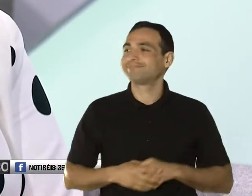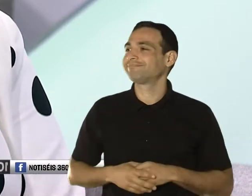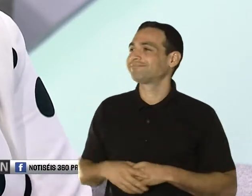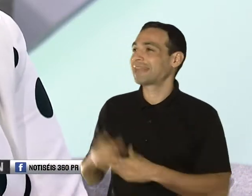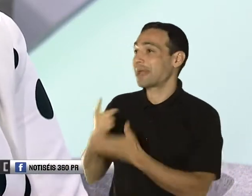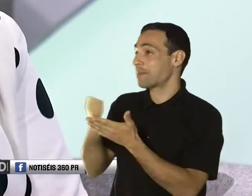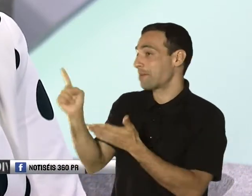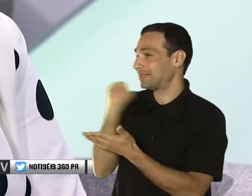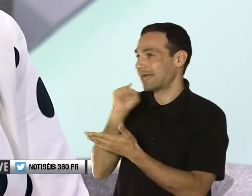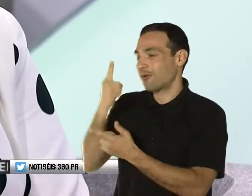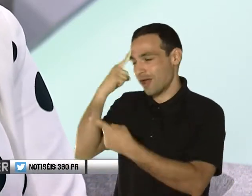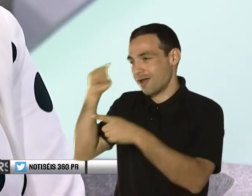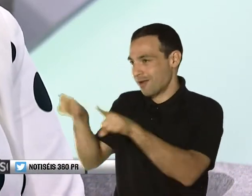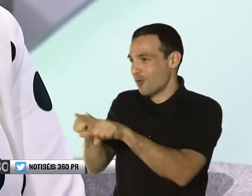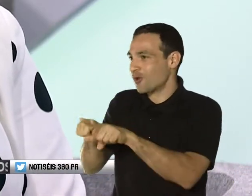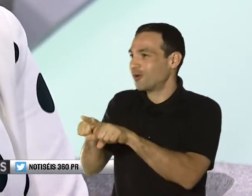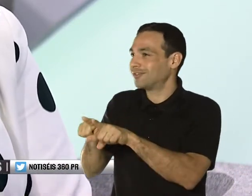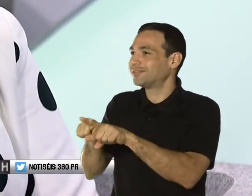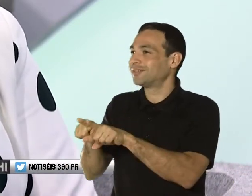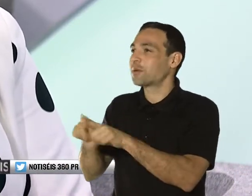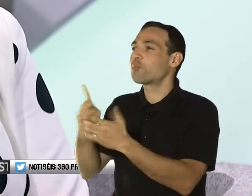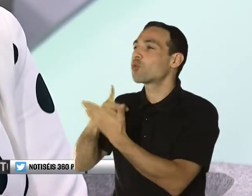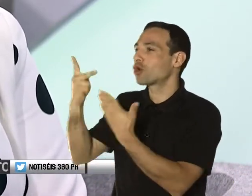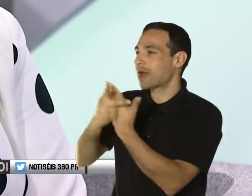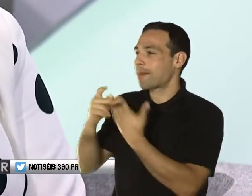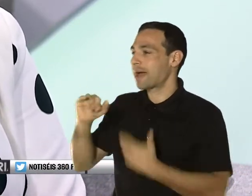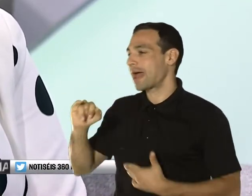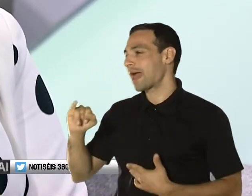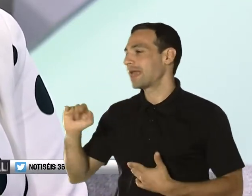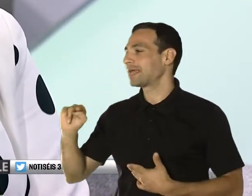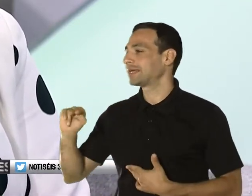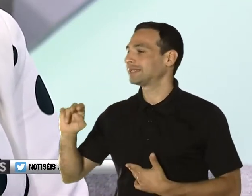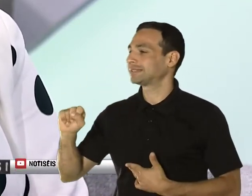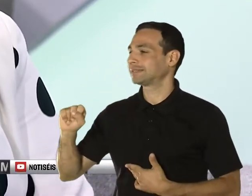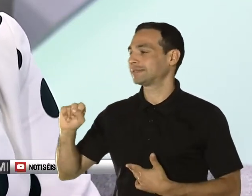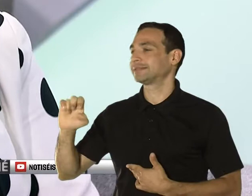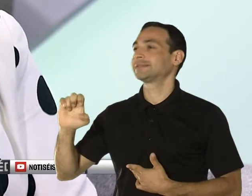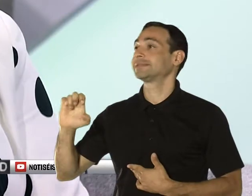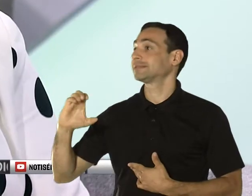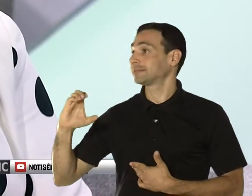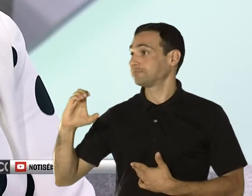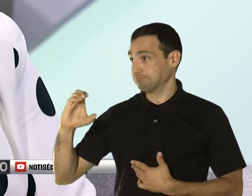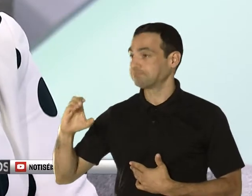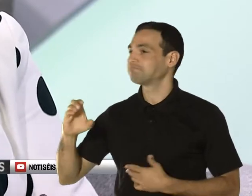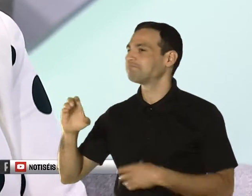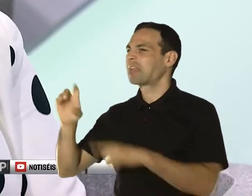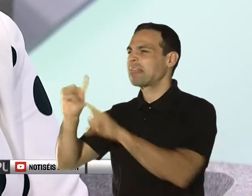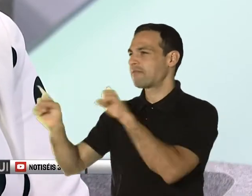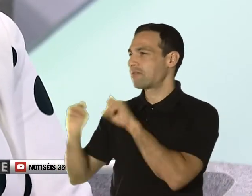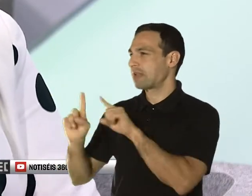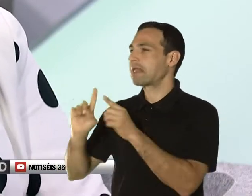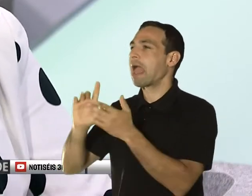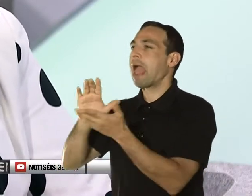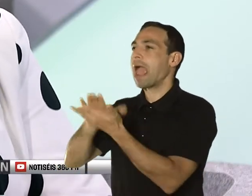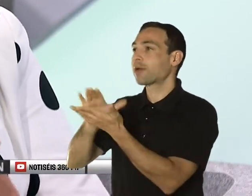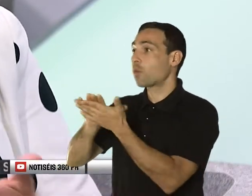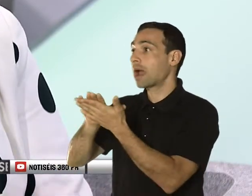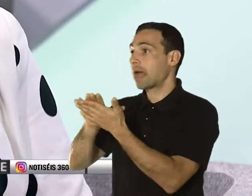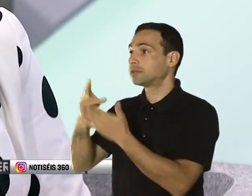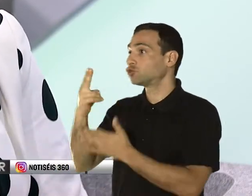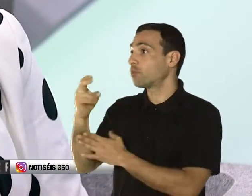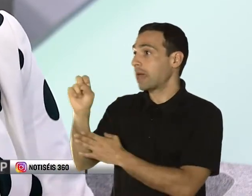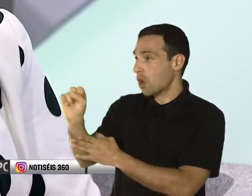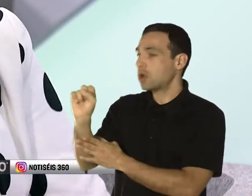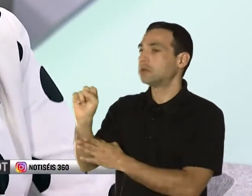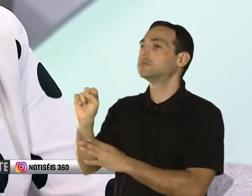acuerdo con INSEC, así que ya vamos a comenzar con una serie de orientaciones a las escuelas superiores que estarían elegibles para que conozcan